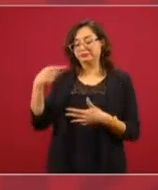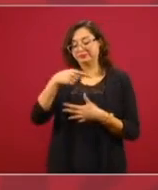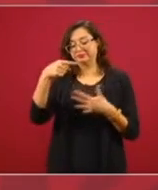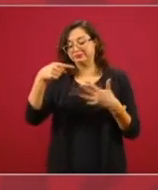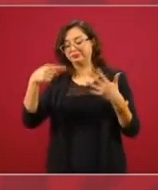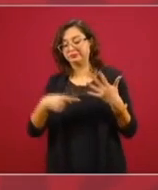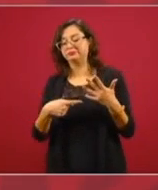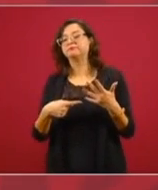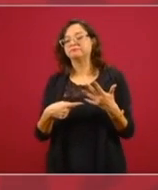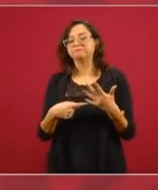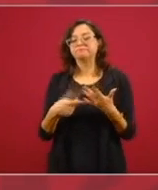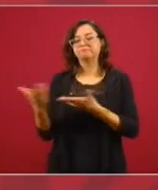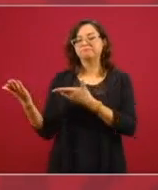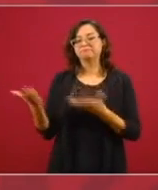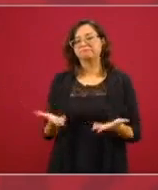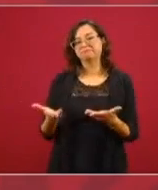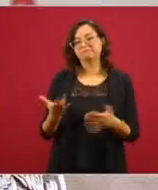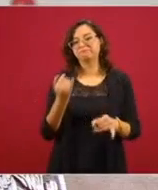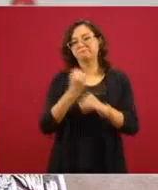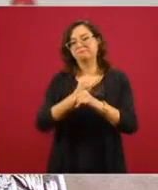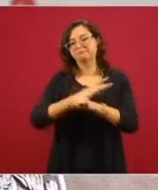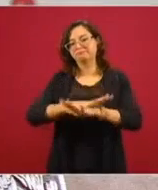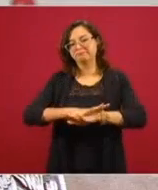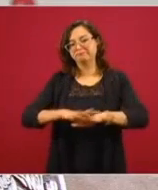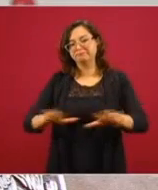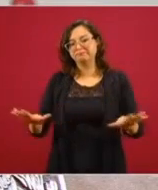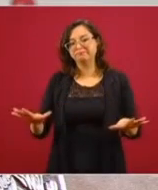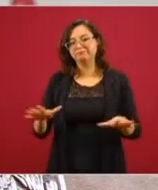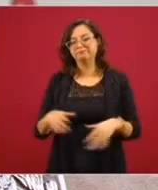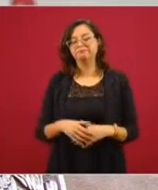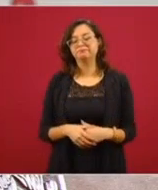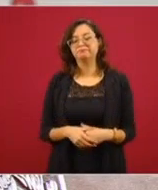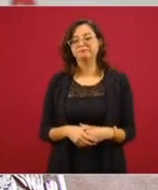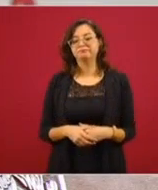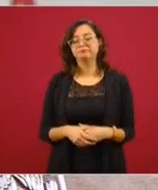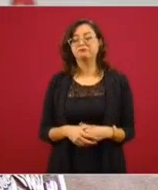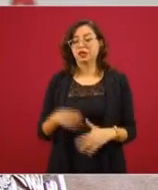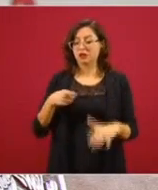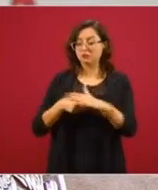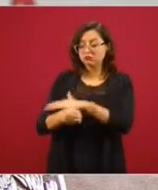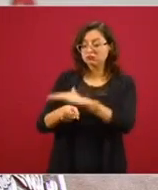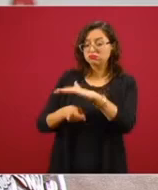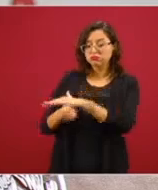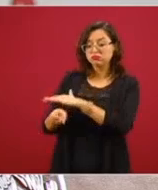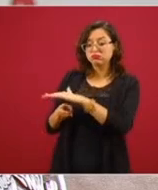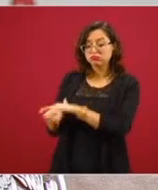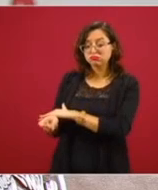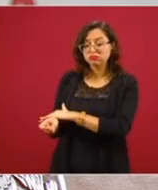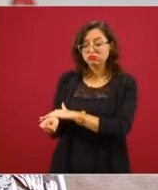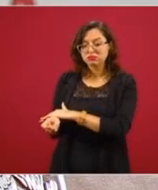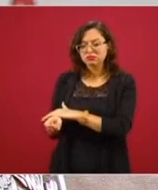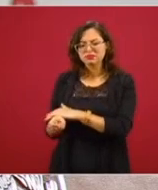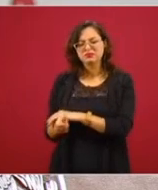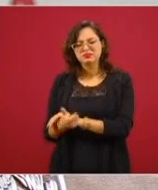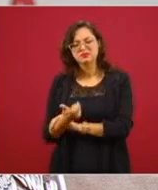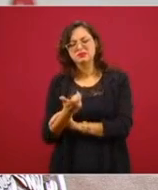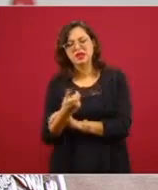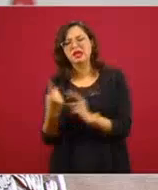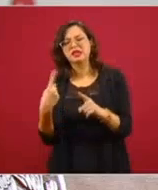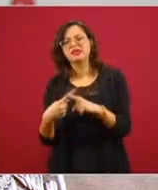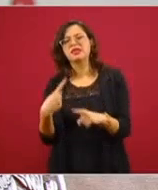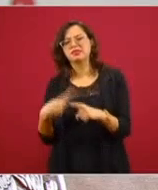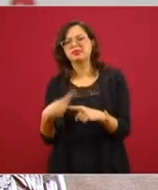si hubo estos sobornos, quién entregó